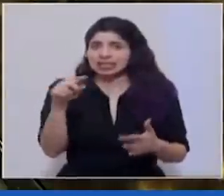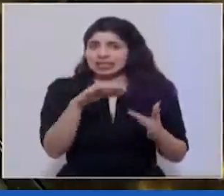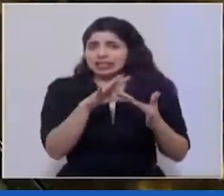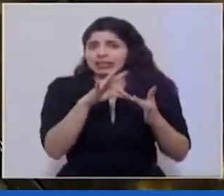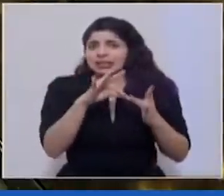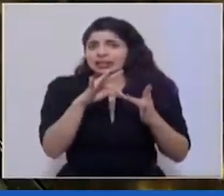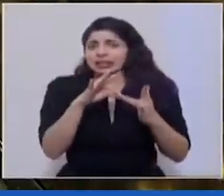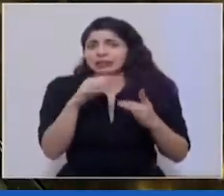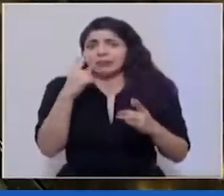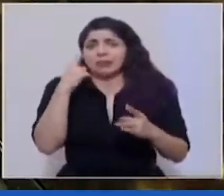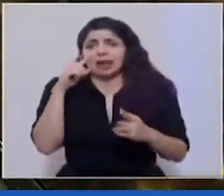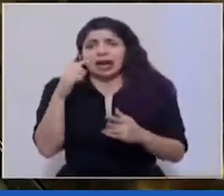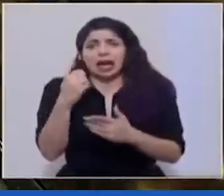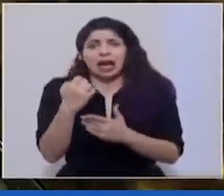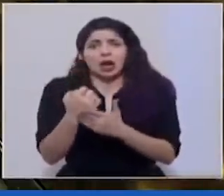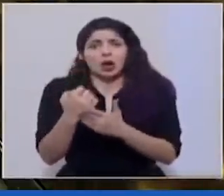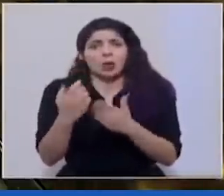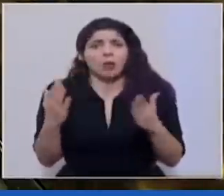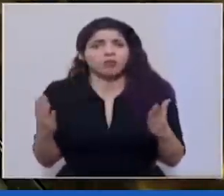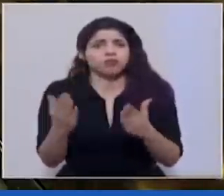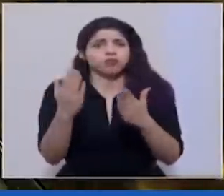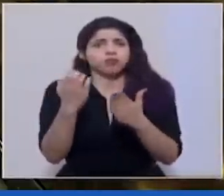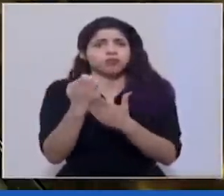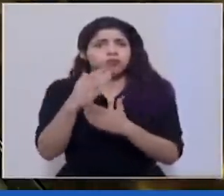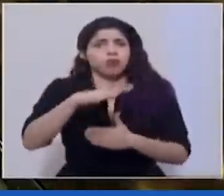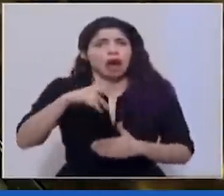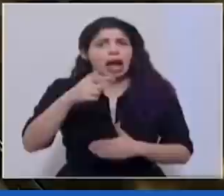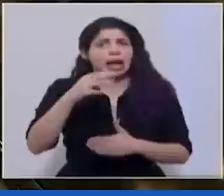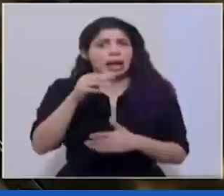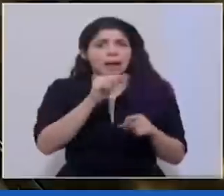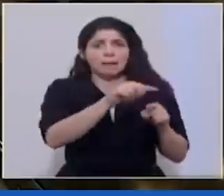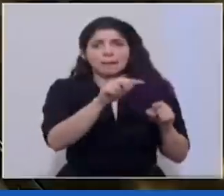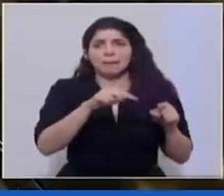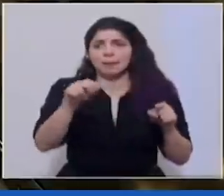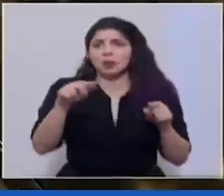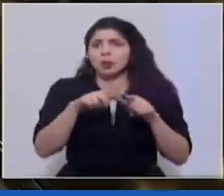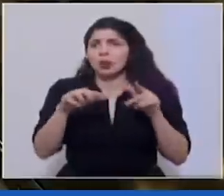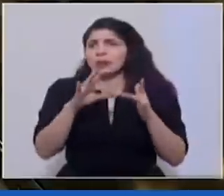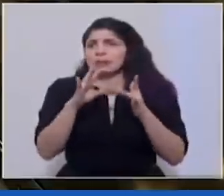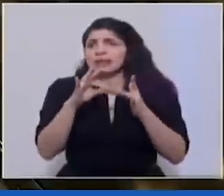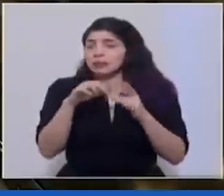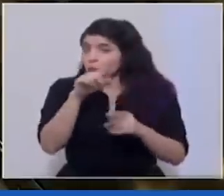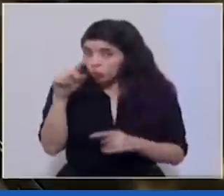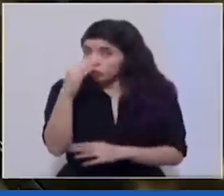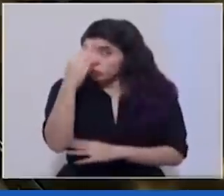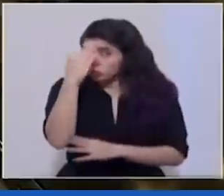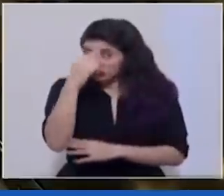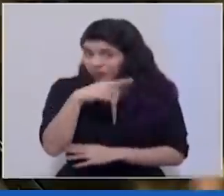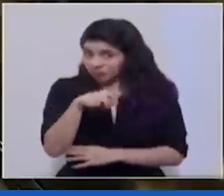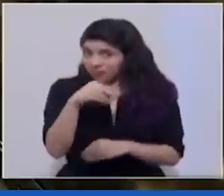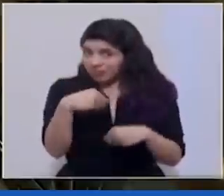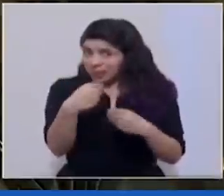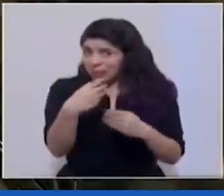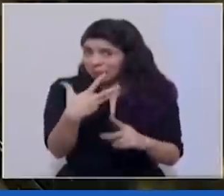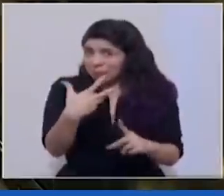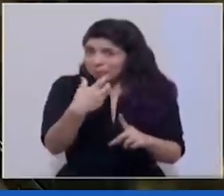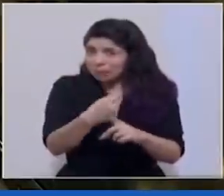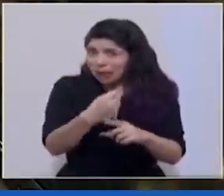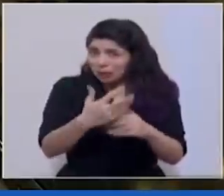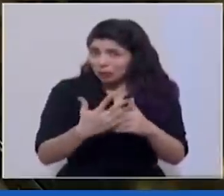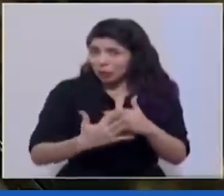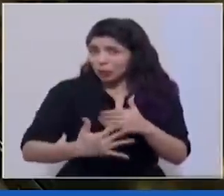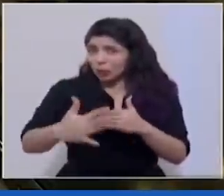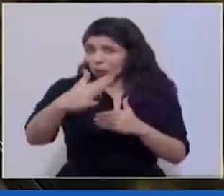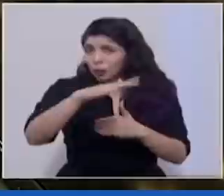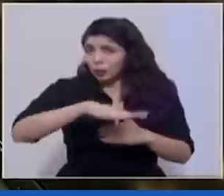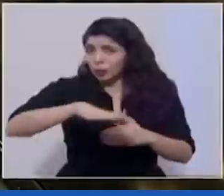de la economía de esta gran área metropolitana en ese sentido son conscientes del impacto que se va a prolongar para todo este